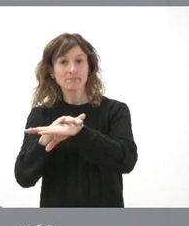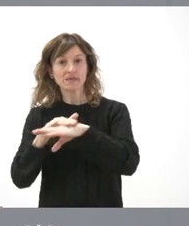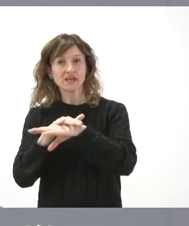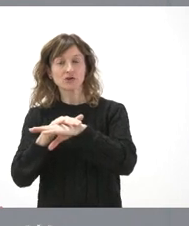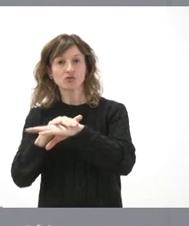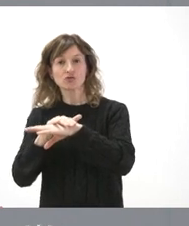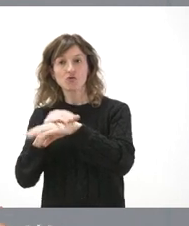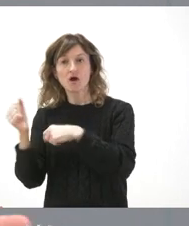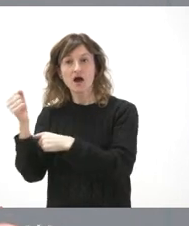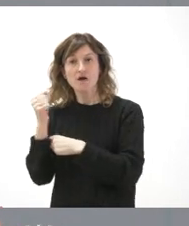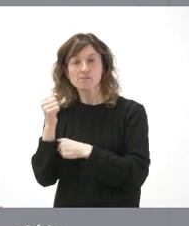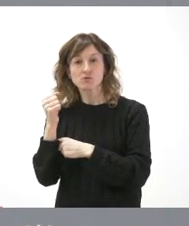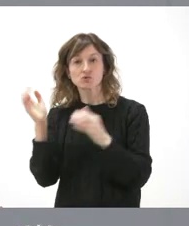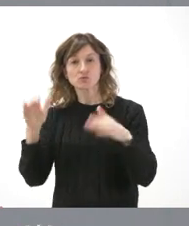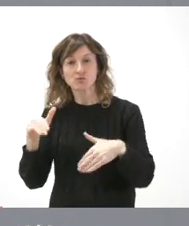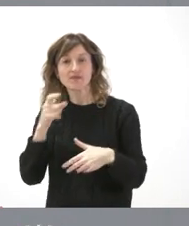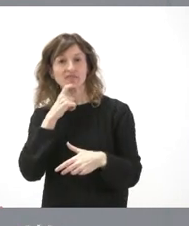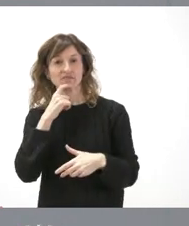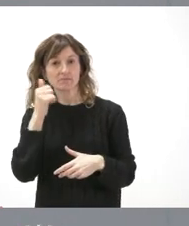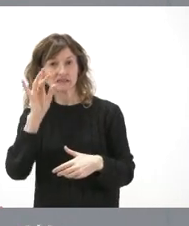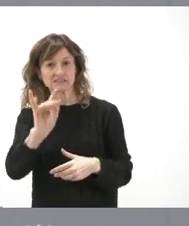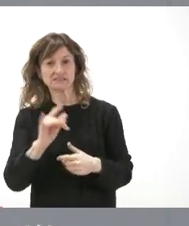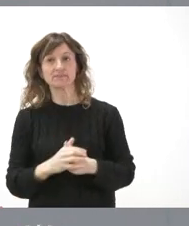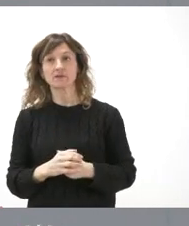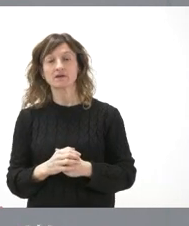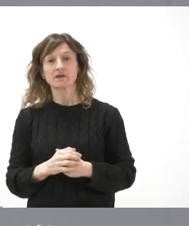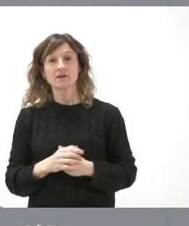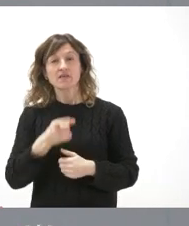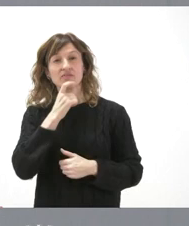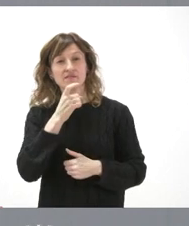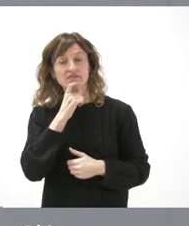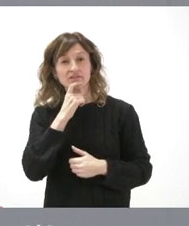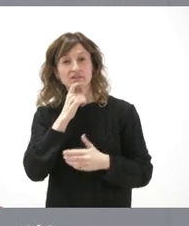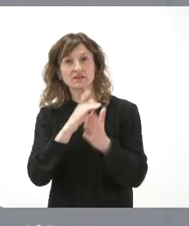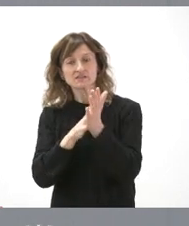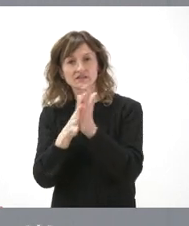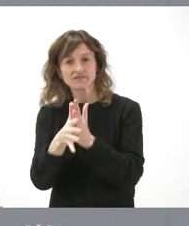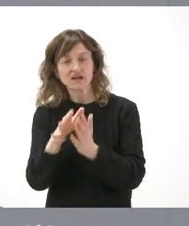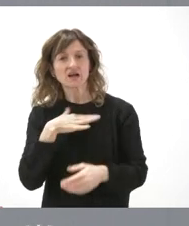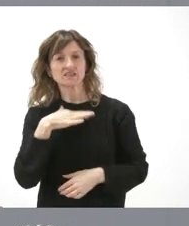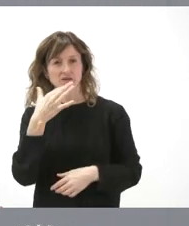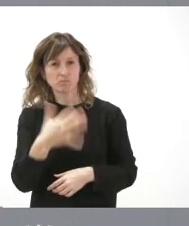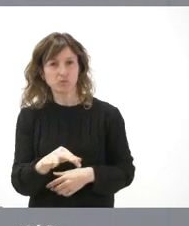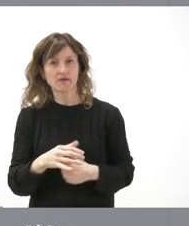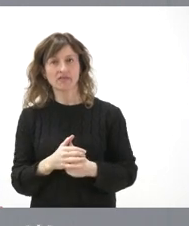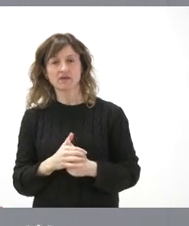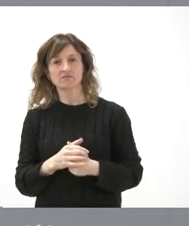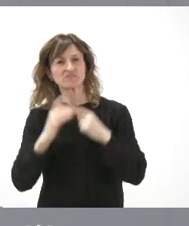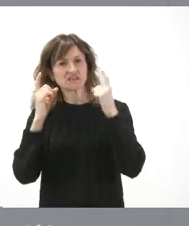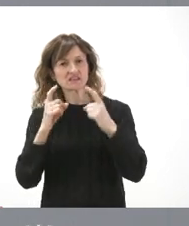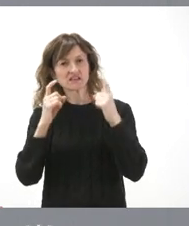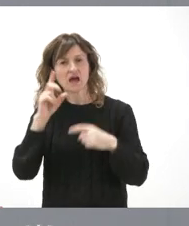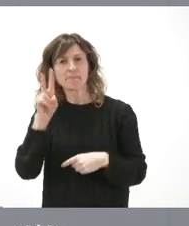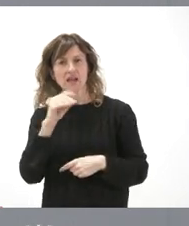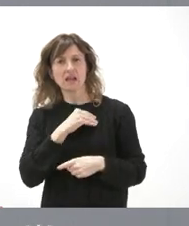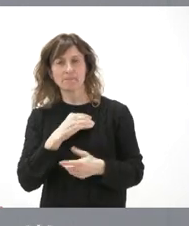tenemos a favor de este proyecto, sí. Pero que sea difícil no significa que no sea posible y que no merezca la pena intentarlo. Y, por